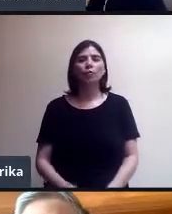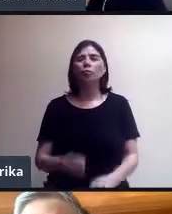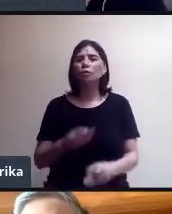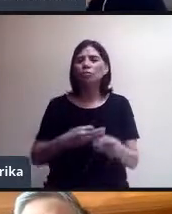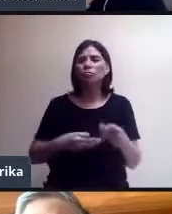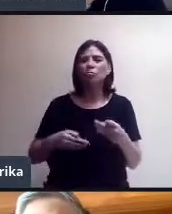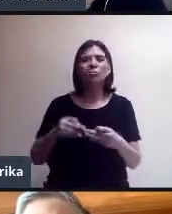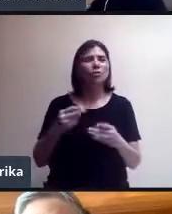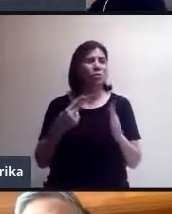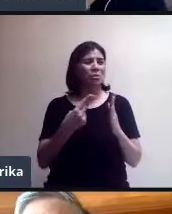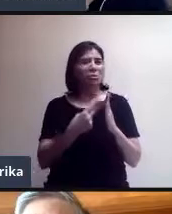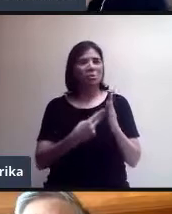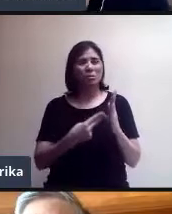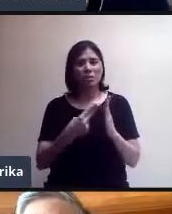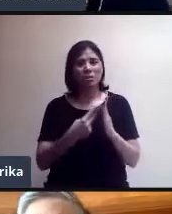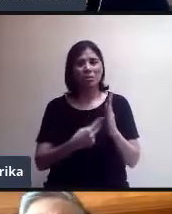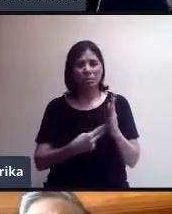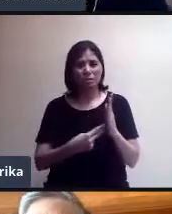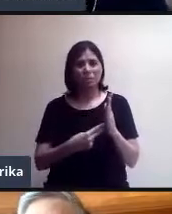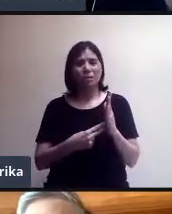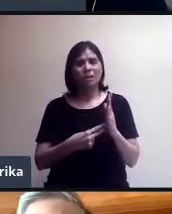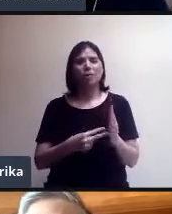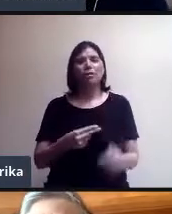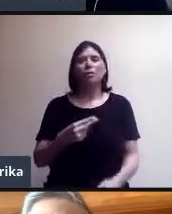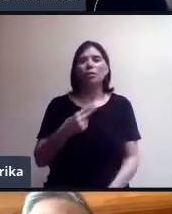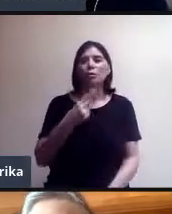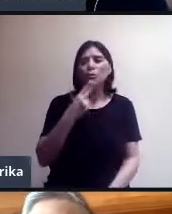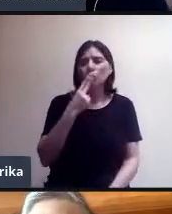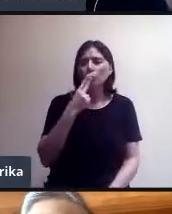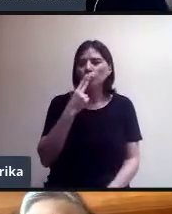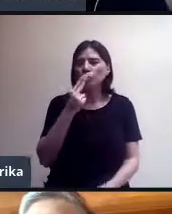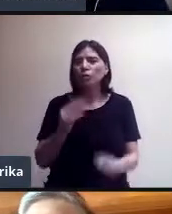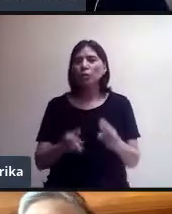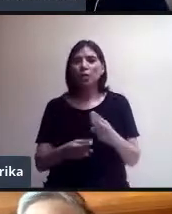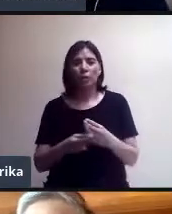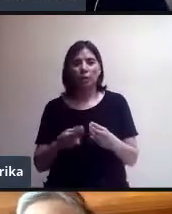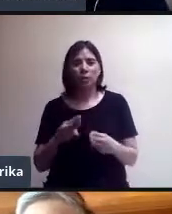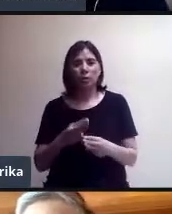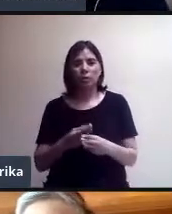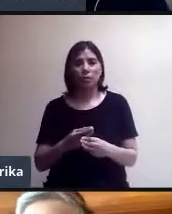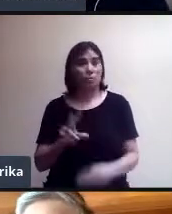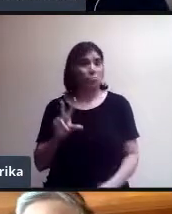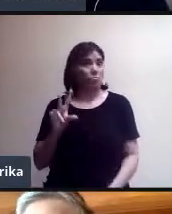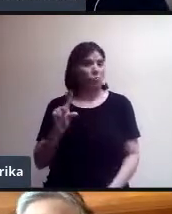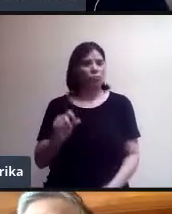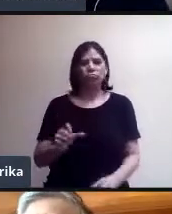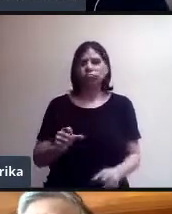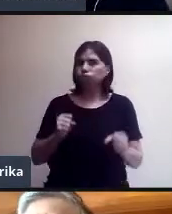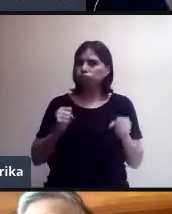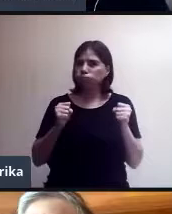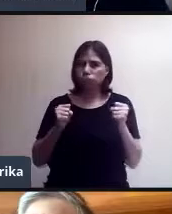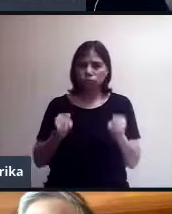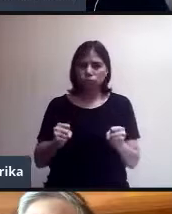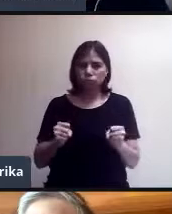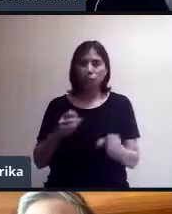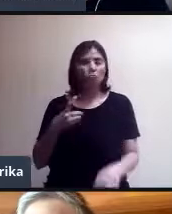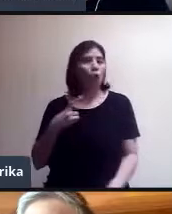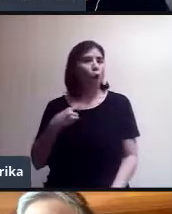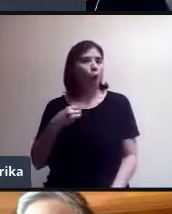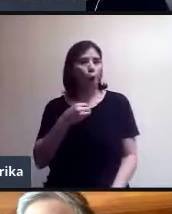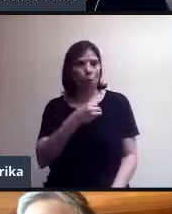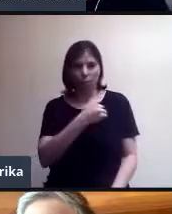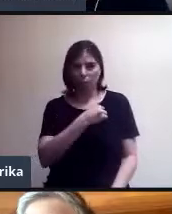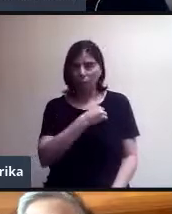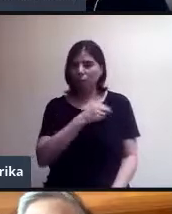tenido, son herramientas que no son muy útiles, pero repito, no son obligatorias. Me han llegado ahí algunos mensajes